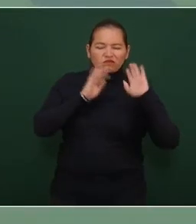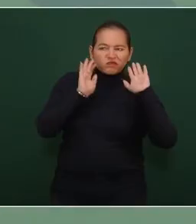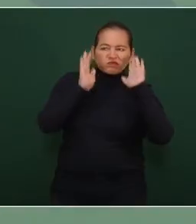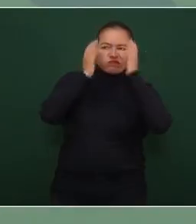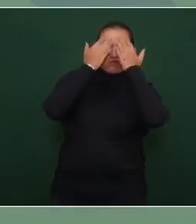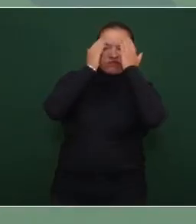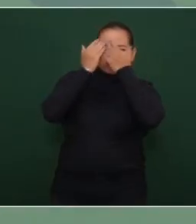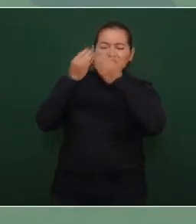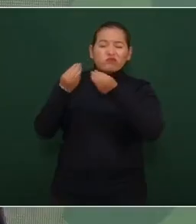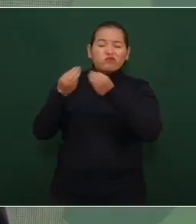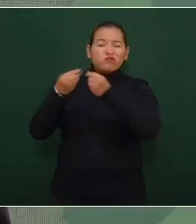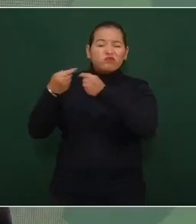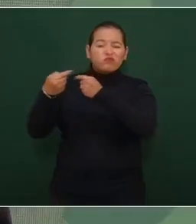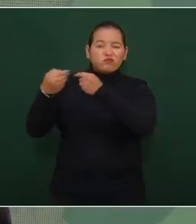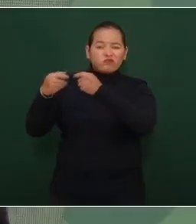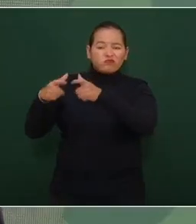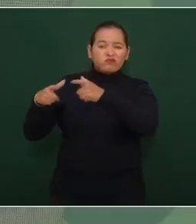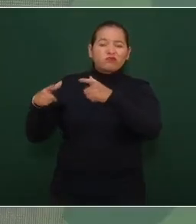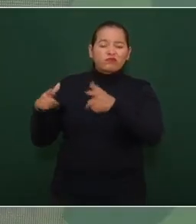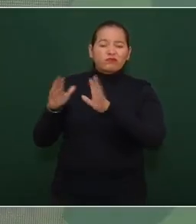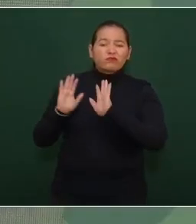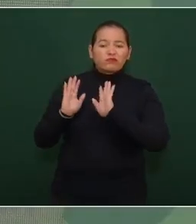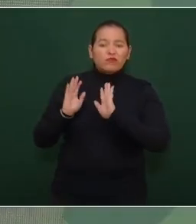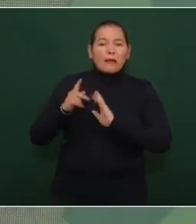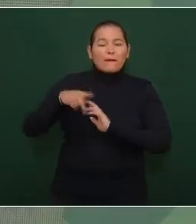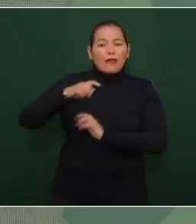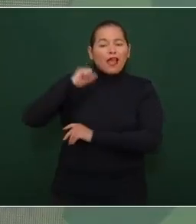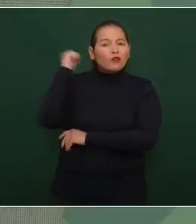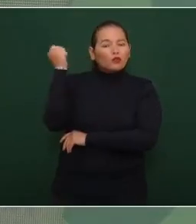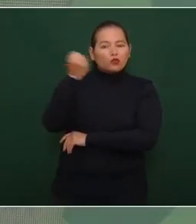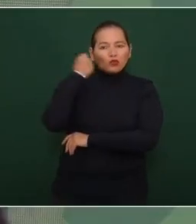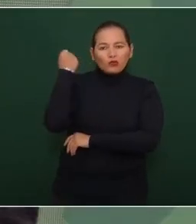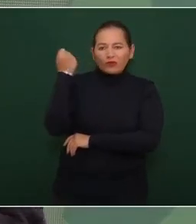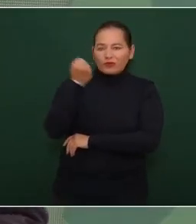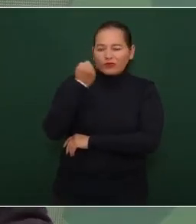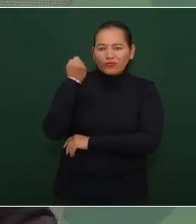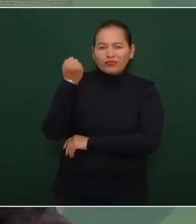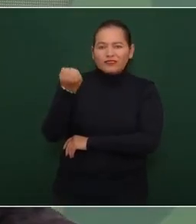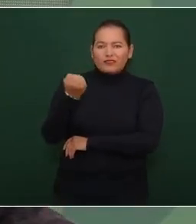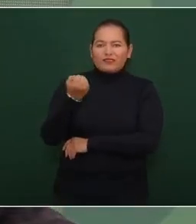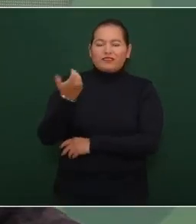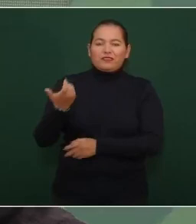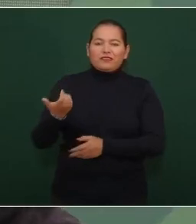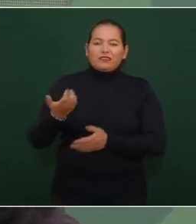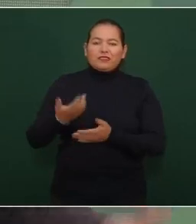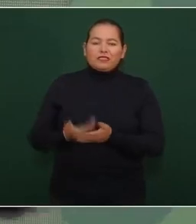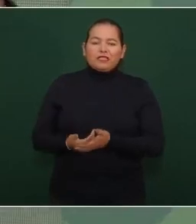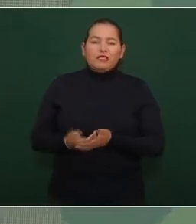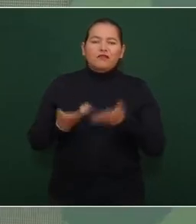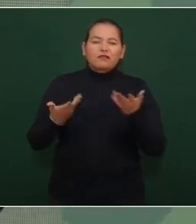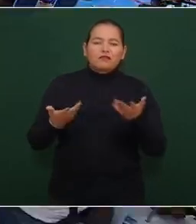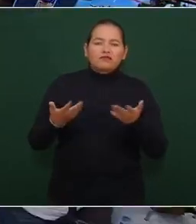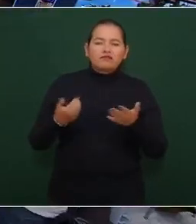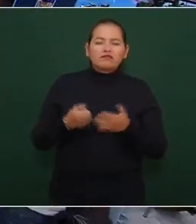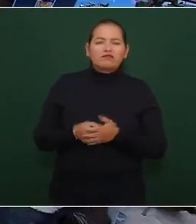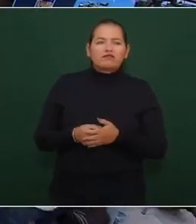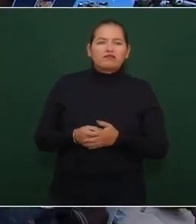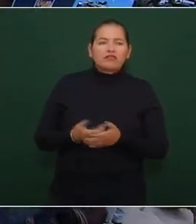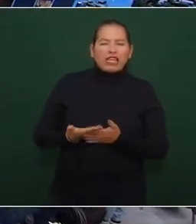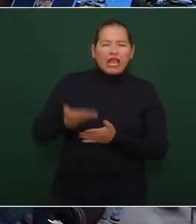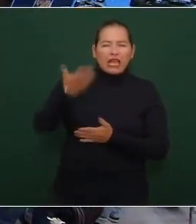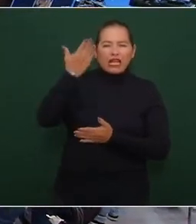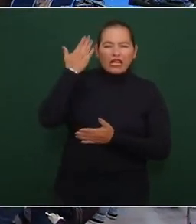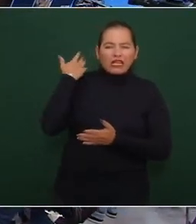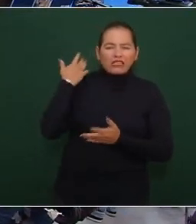nada más que afortunadamente nosotros por lo que fue el movimiento de